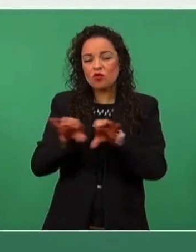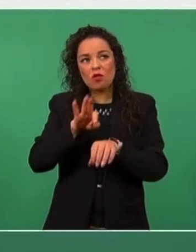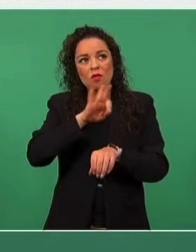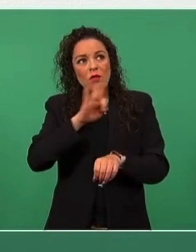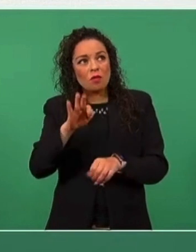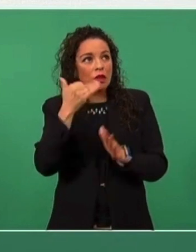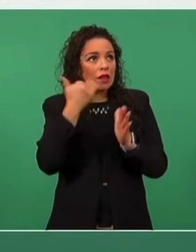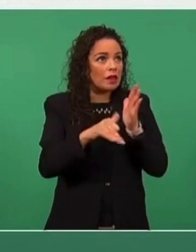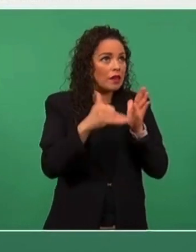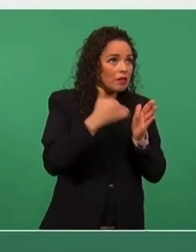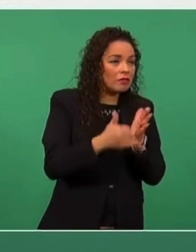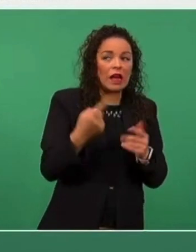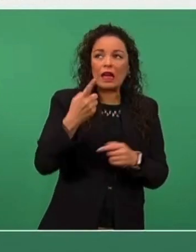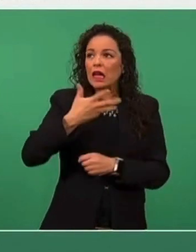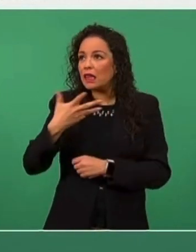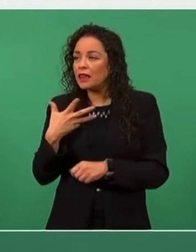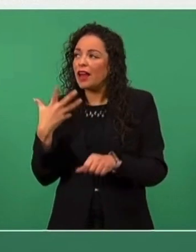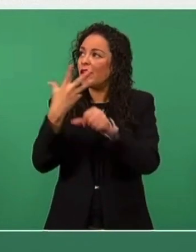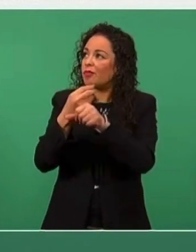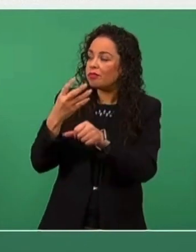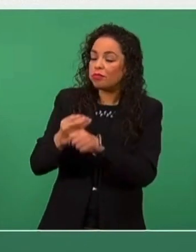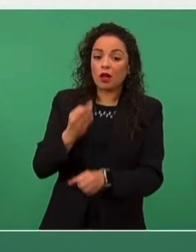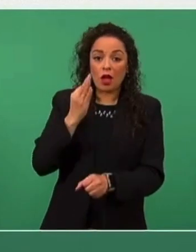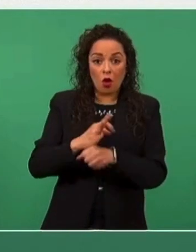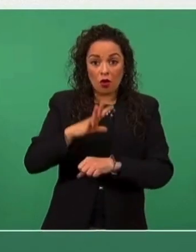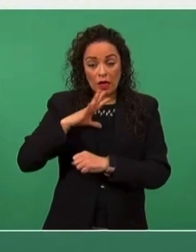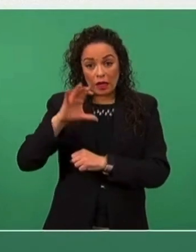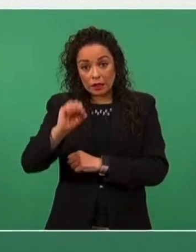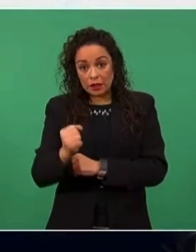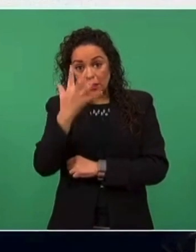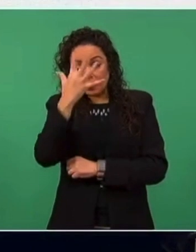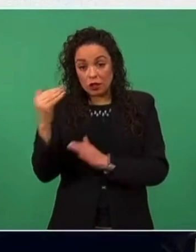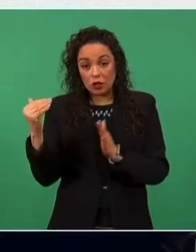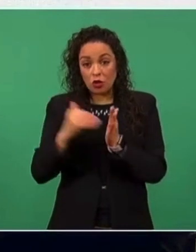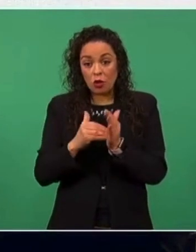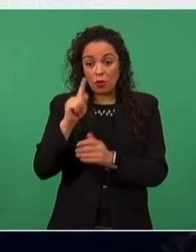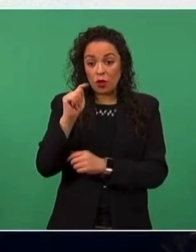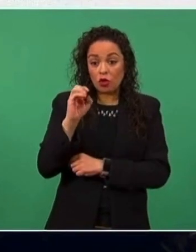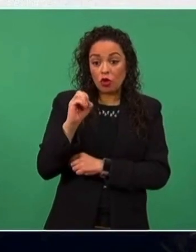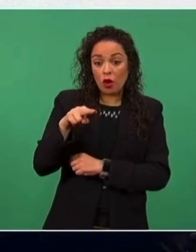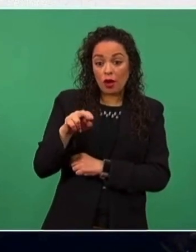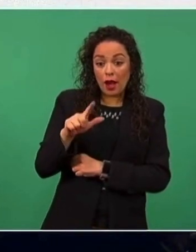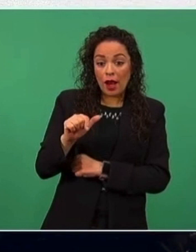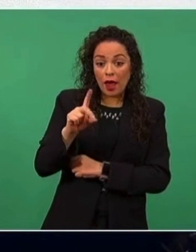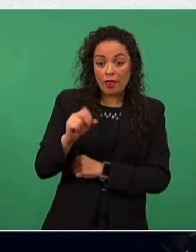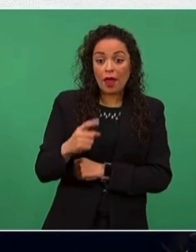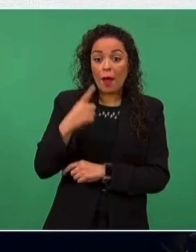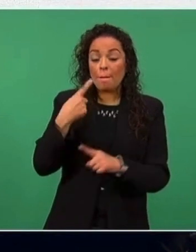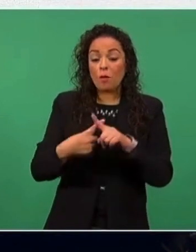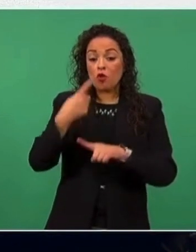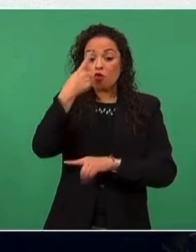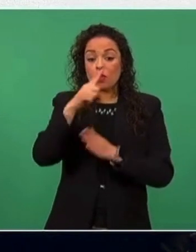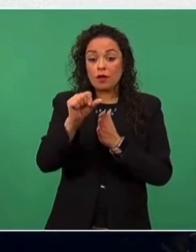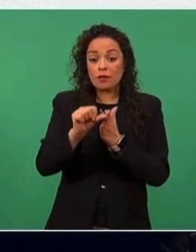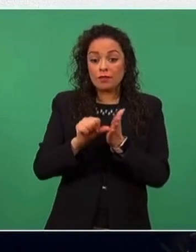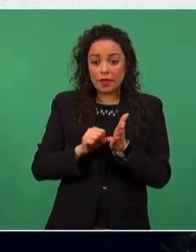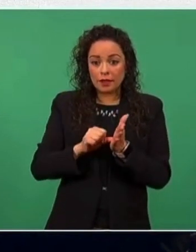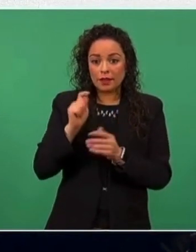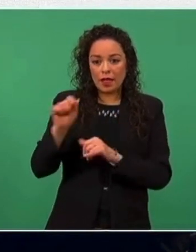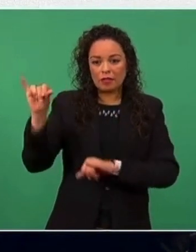Hoy día estamos produciendo 65 mil toneladas mensuales de fertilizantes fosfóricos.